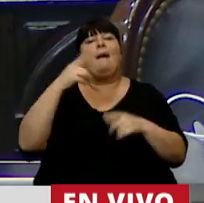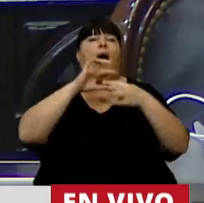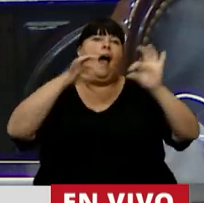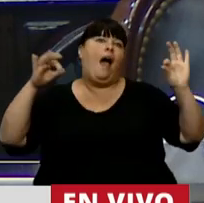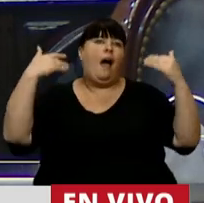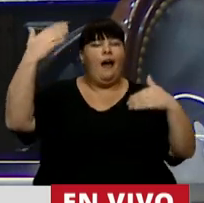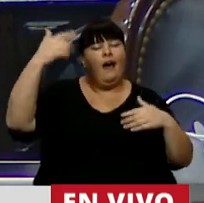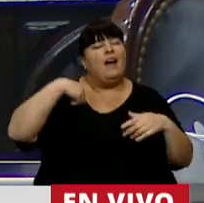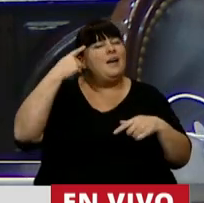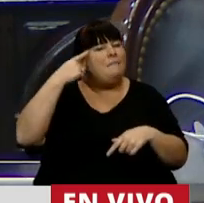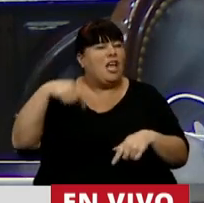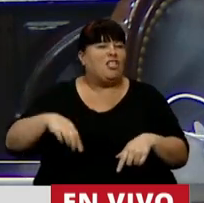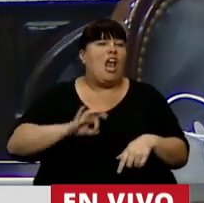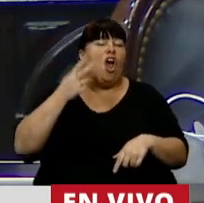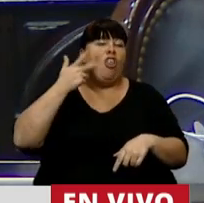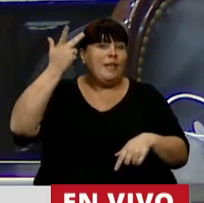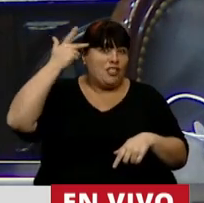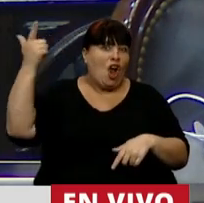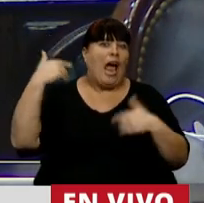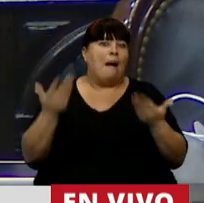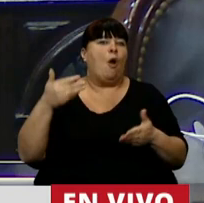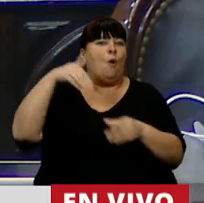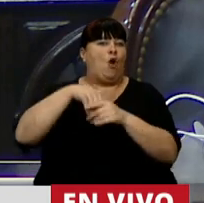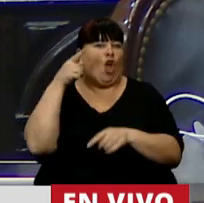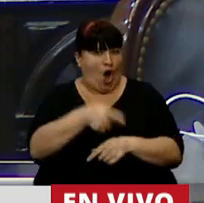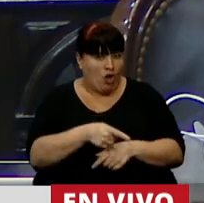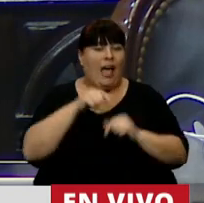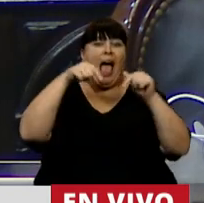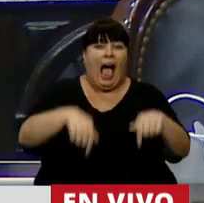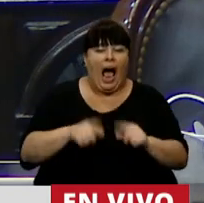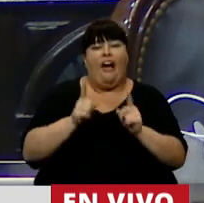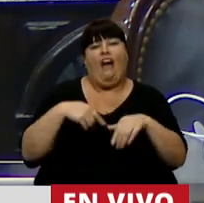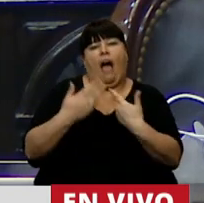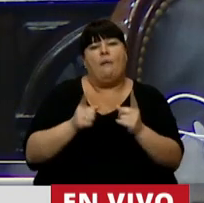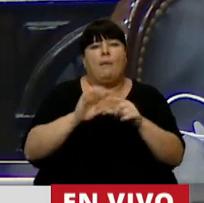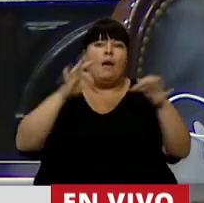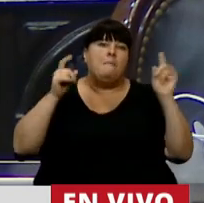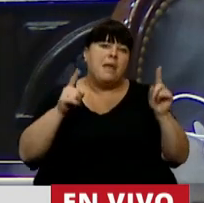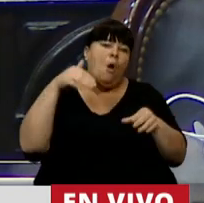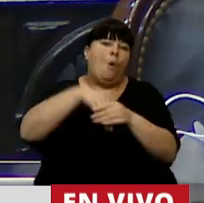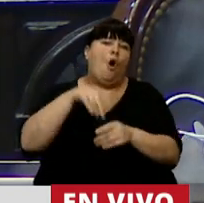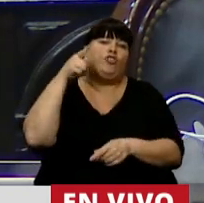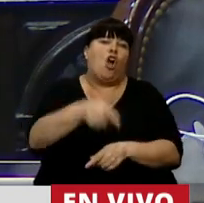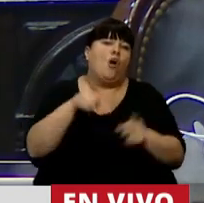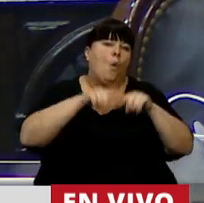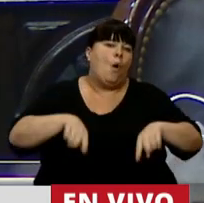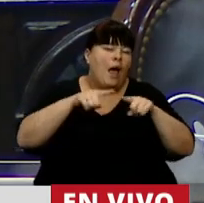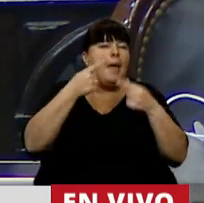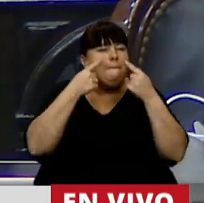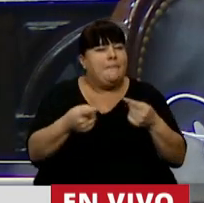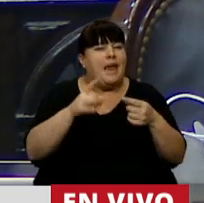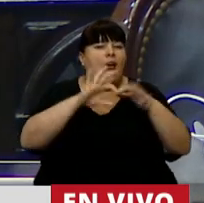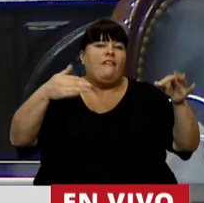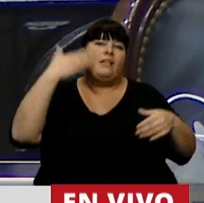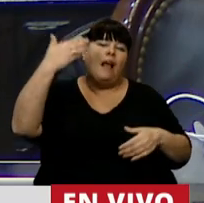eslogan que a me parece que en el 2018 les sirvió para votar en contra y que ahora lo siguen utilizando para seguir votando en contra. Por eso revisen